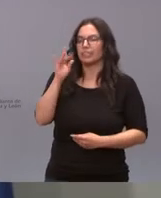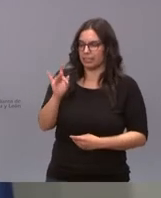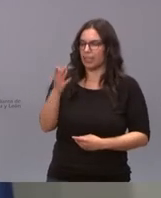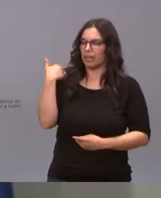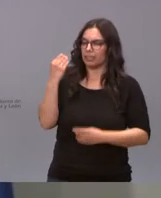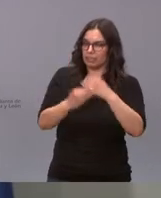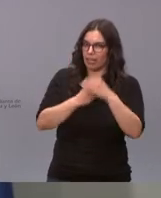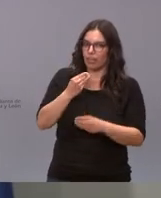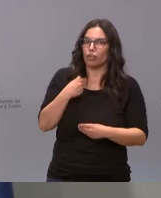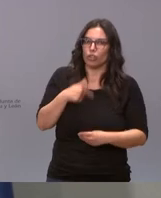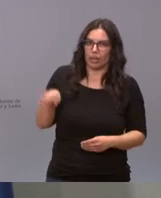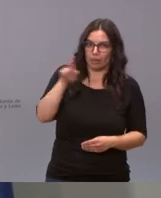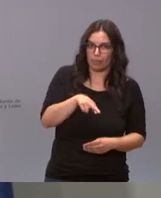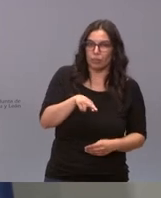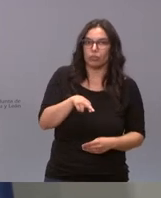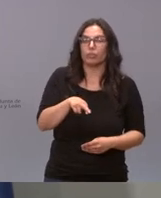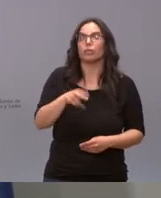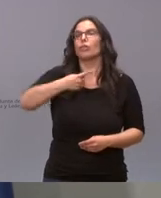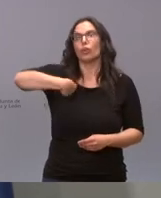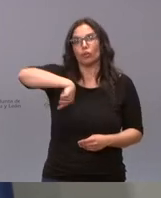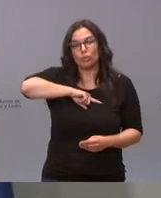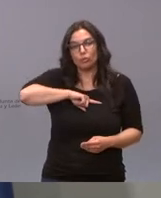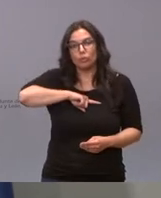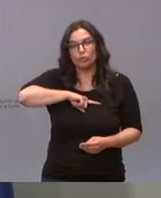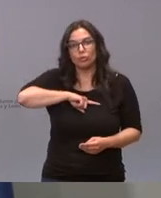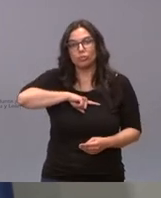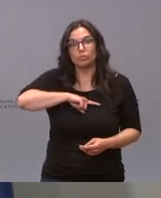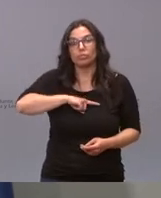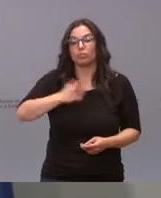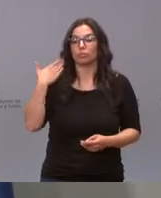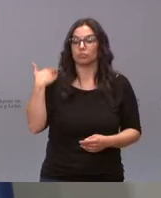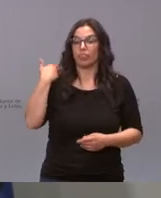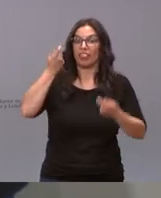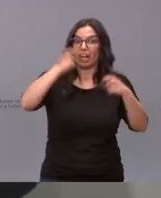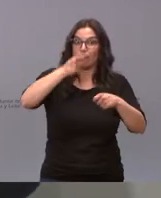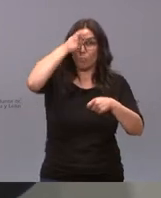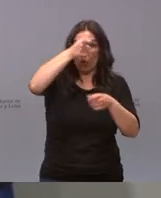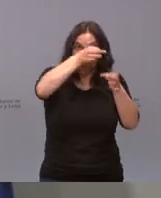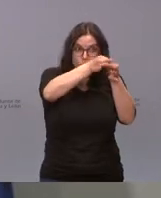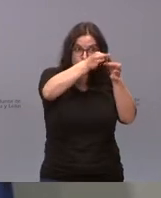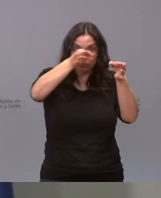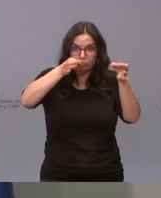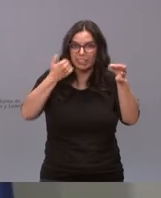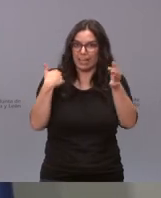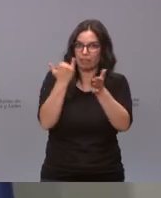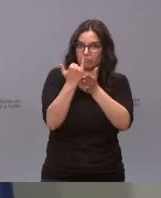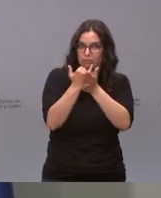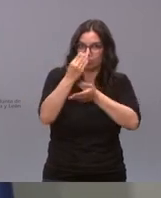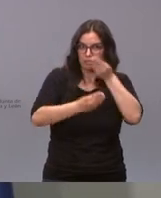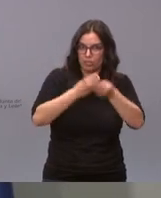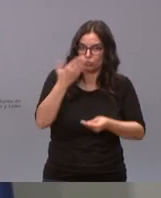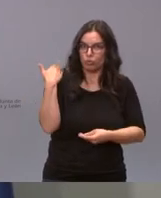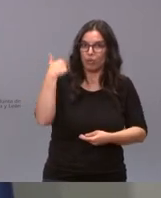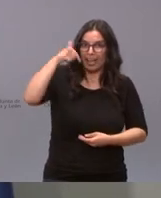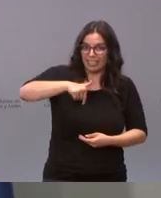y le insistimos nosotros cuando confinamos municipios que ya hicimos esa prueba en esta comunidad